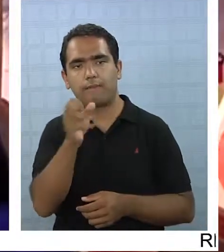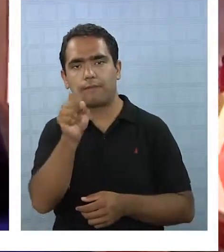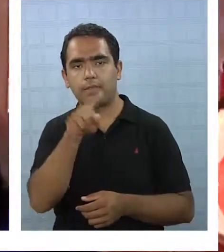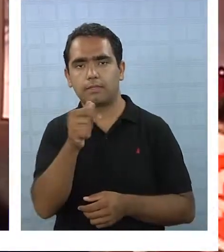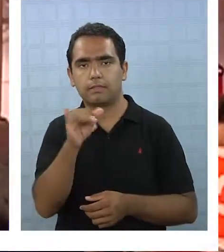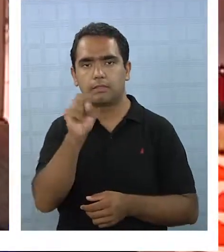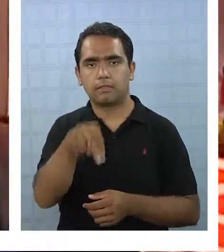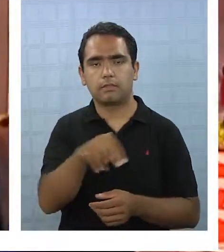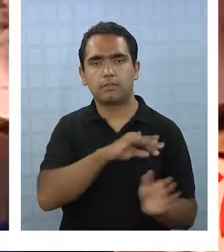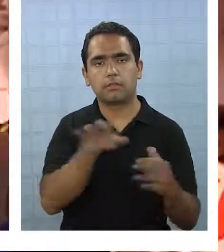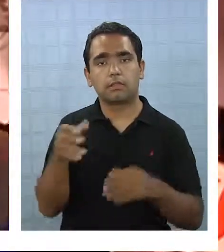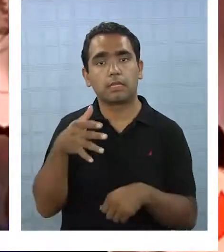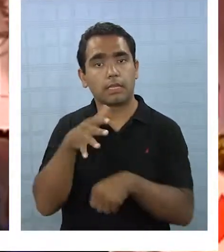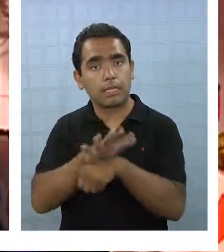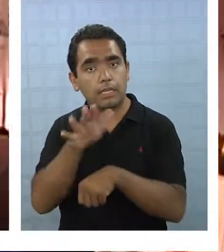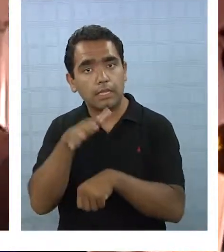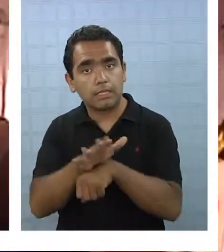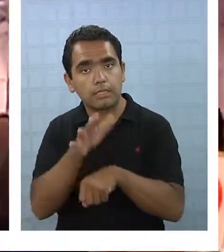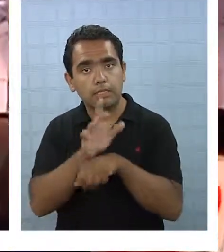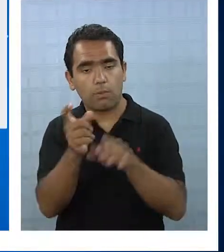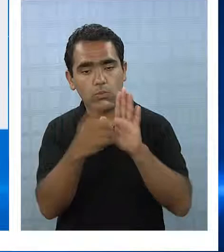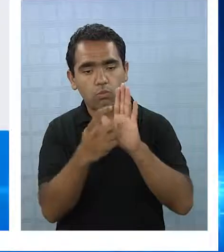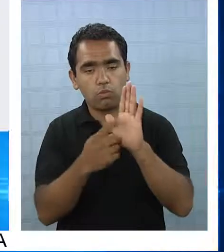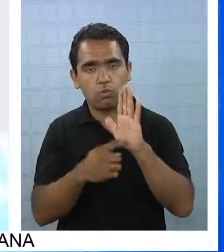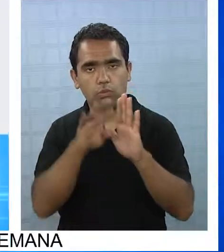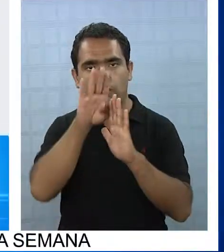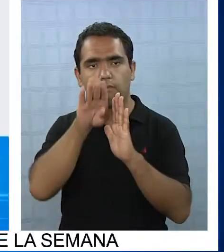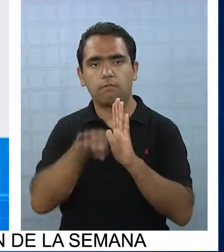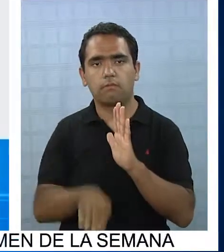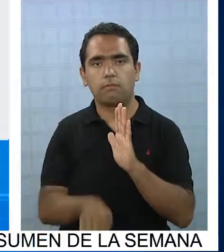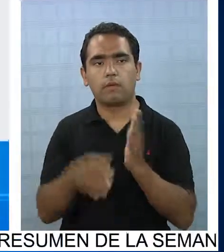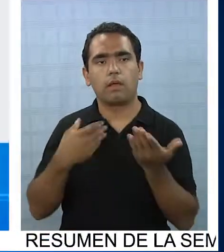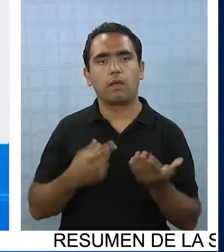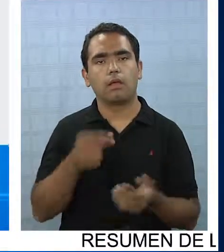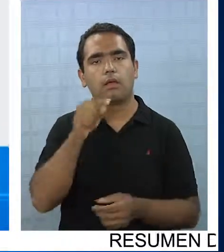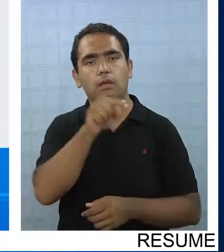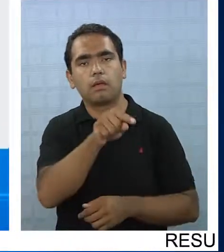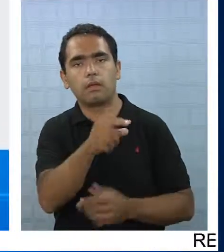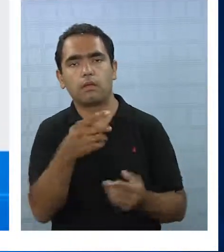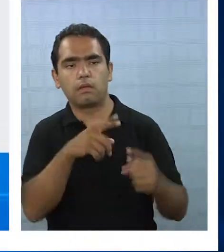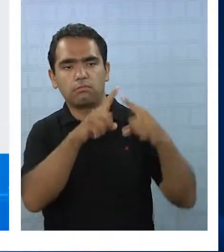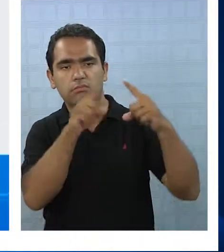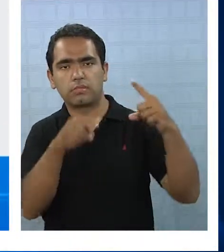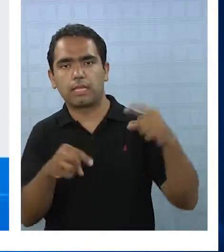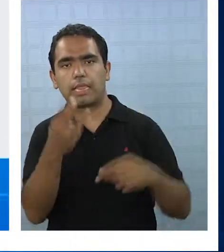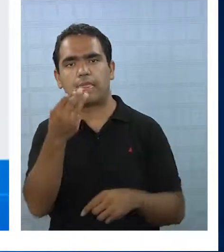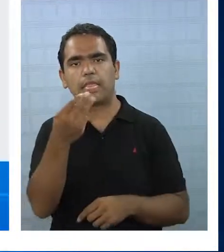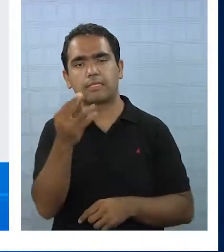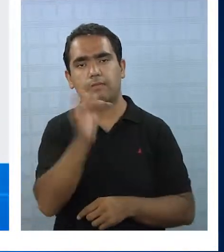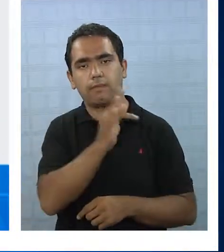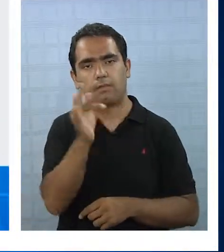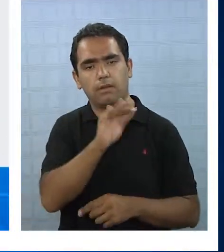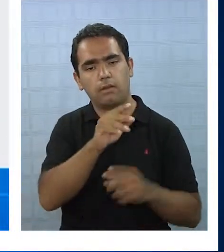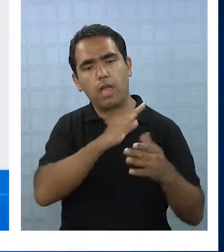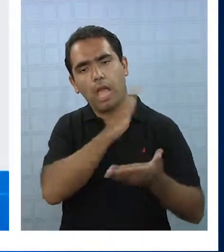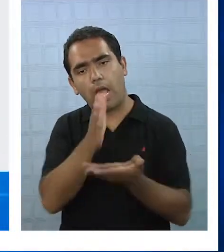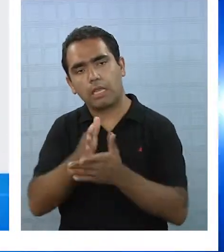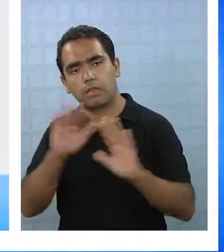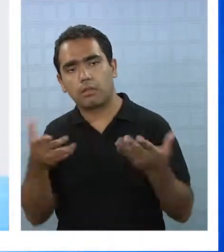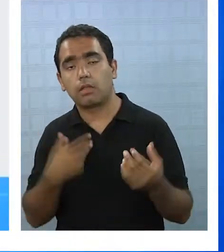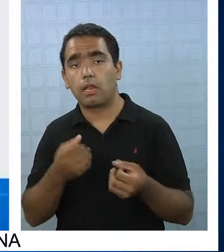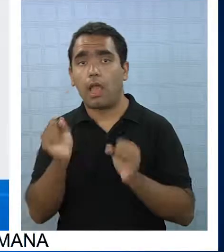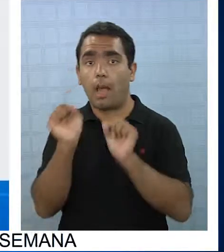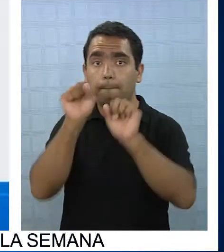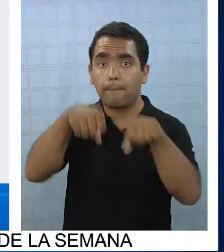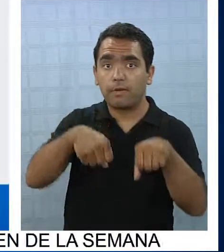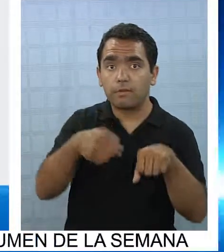Fueron 15 puntos porcentuales los que bajó la popularidad de la Presidenta desde el 13 de febrero aproximadamente, y en donde la aprobación también se vio